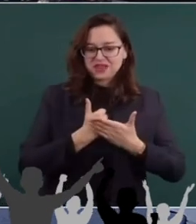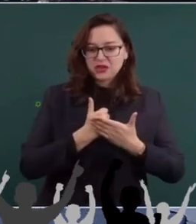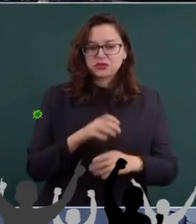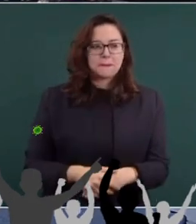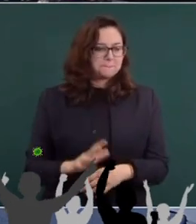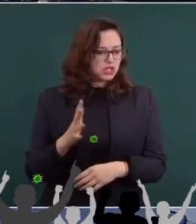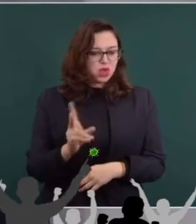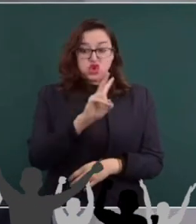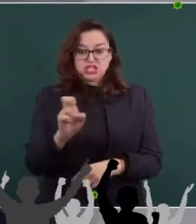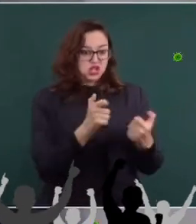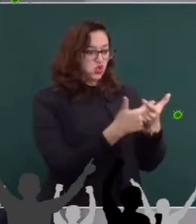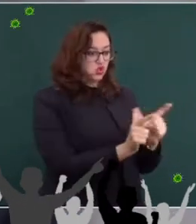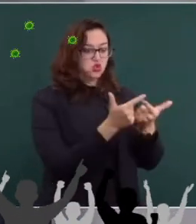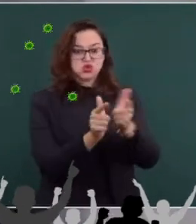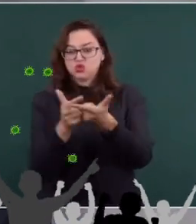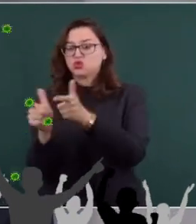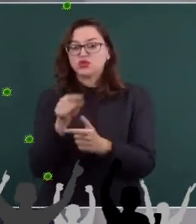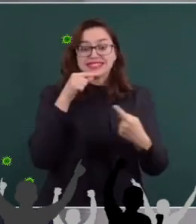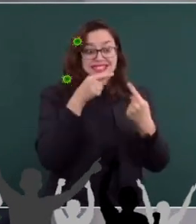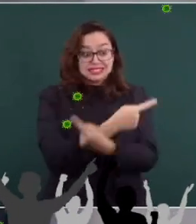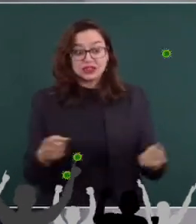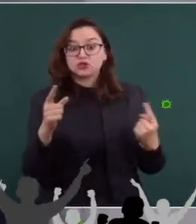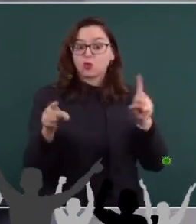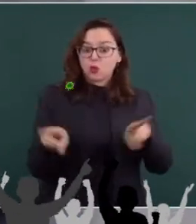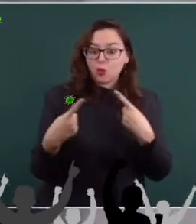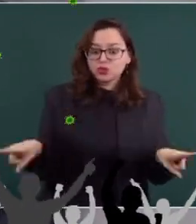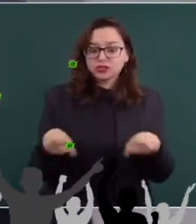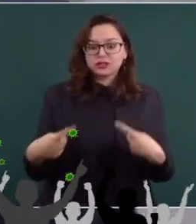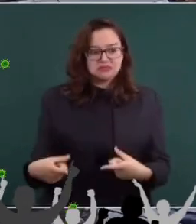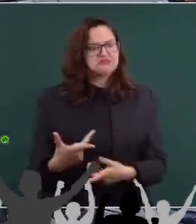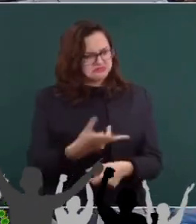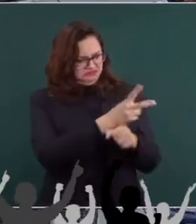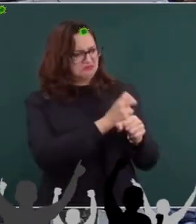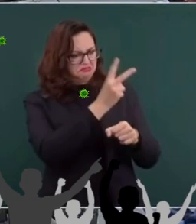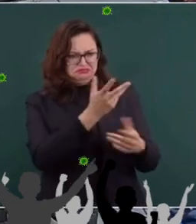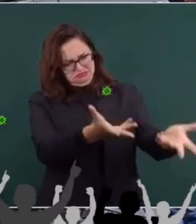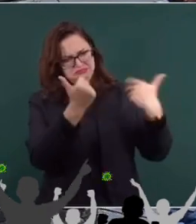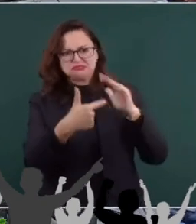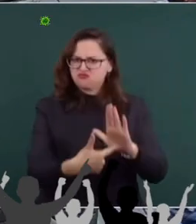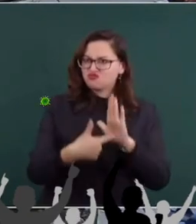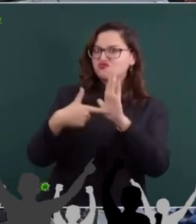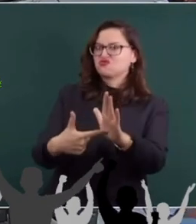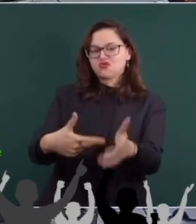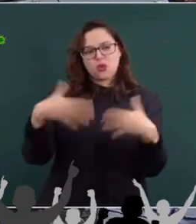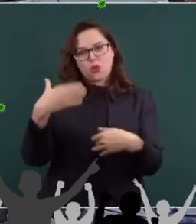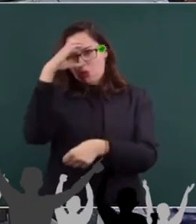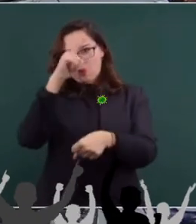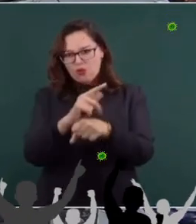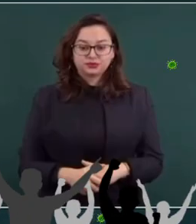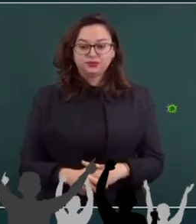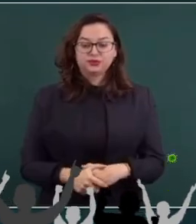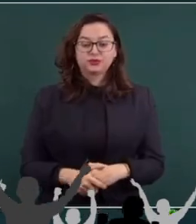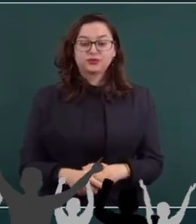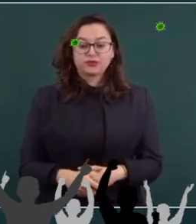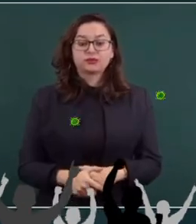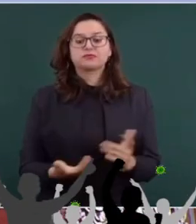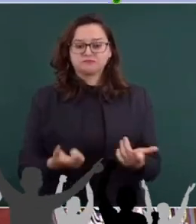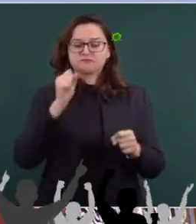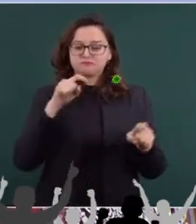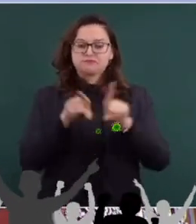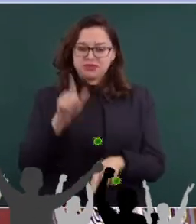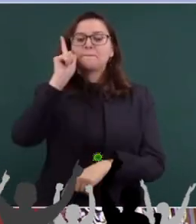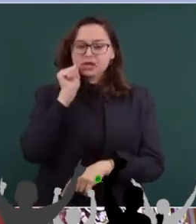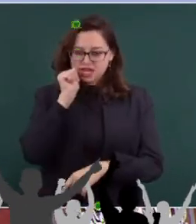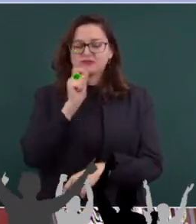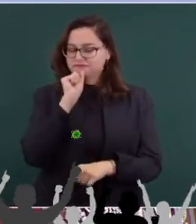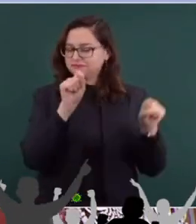200 bandas de niños para mostrar al mundo lo que es la grandeza cultural de México. Y van a venir mañana